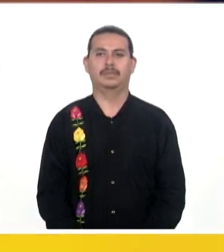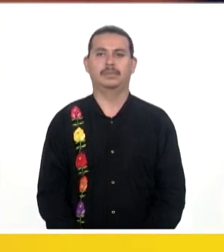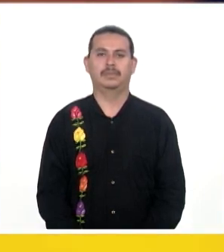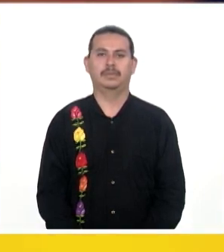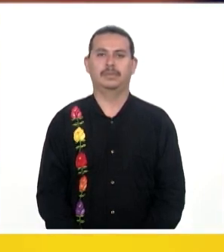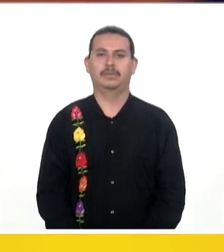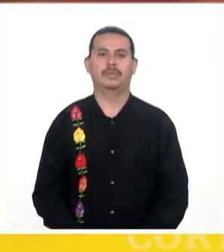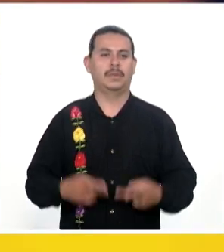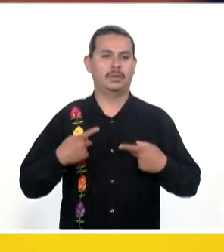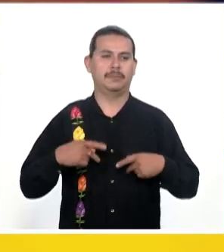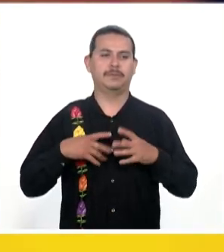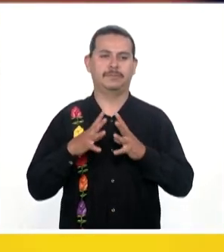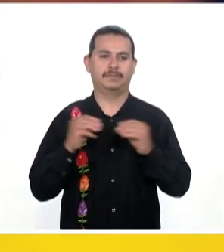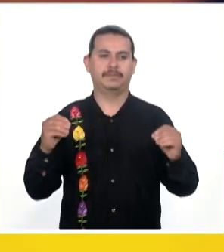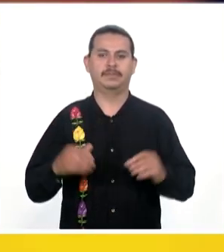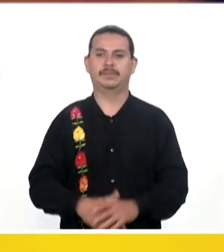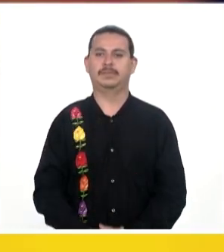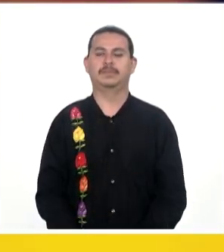No localizados